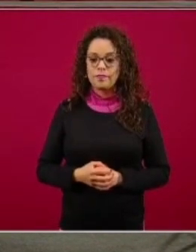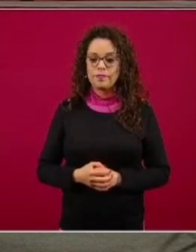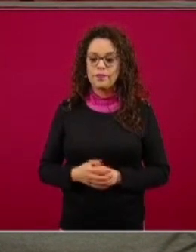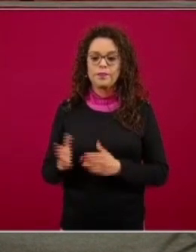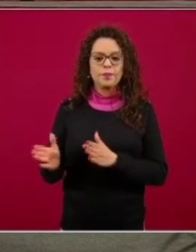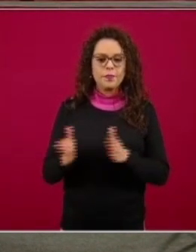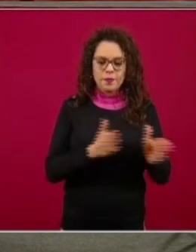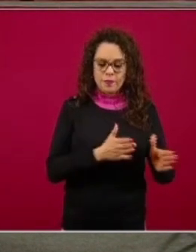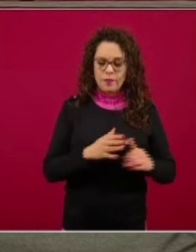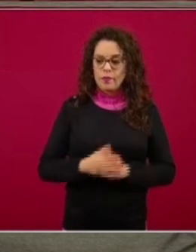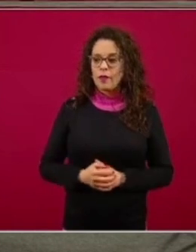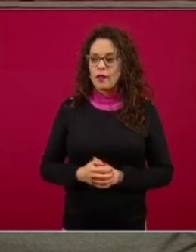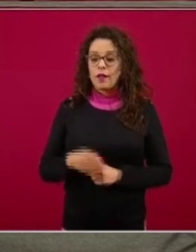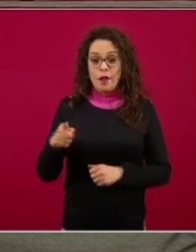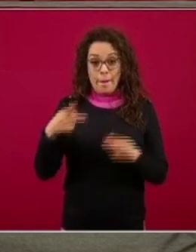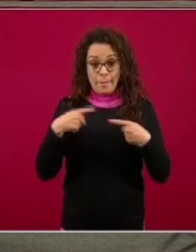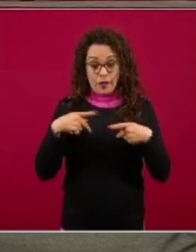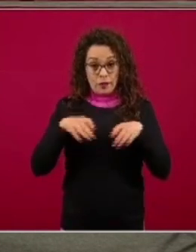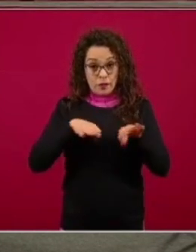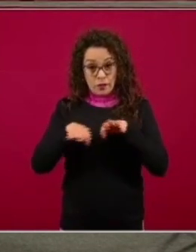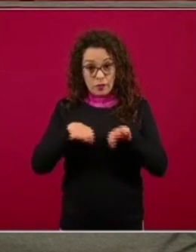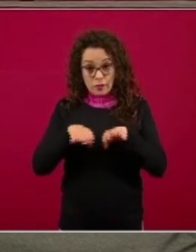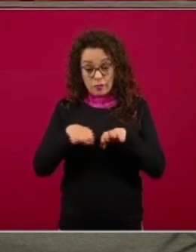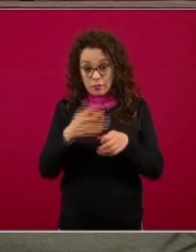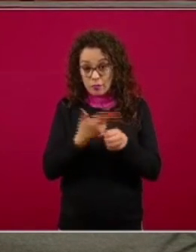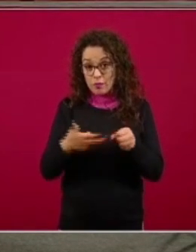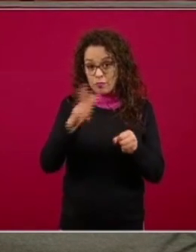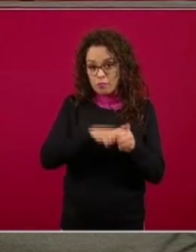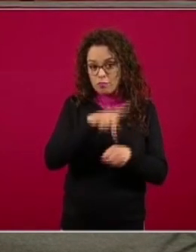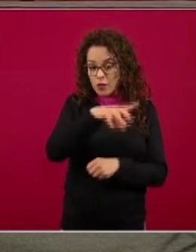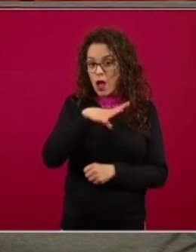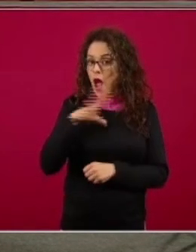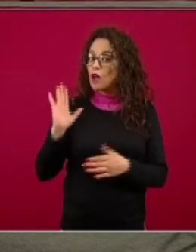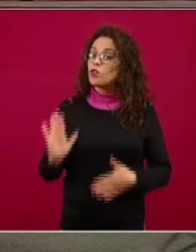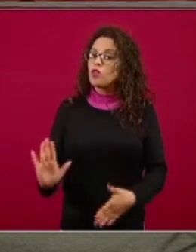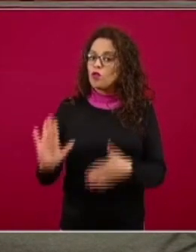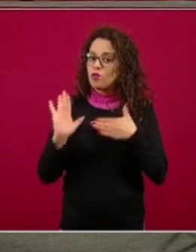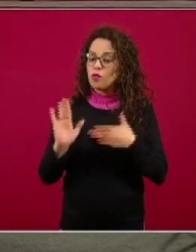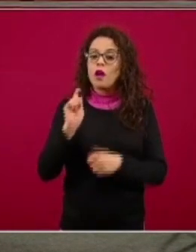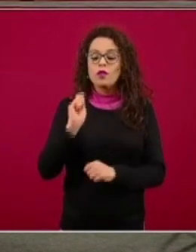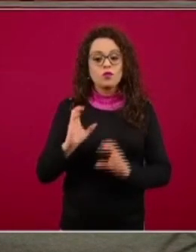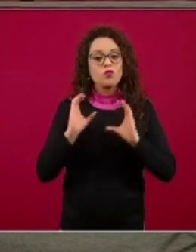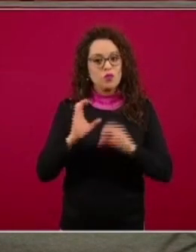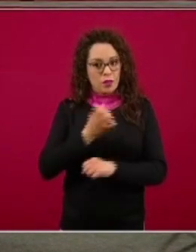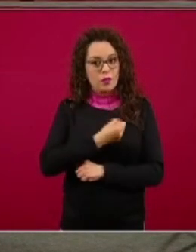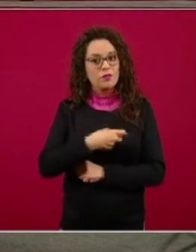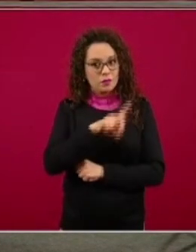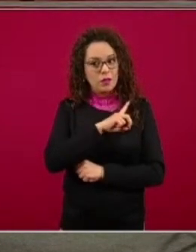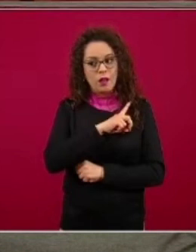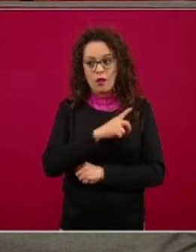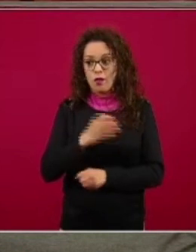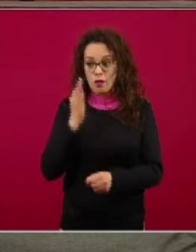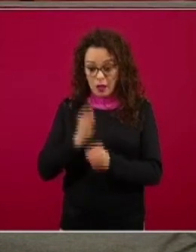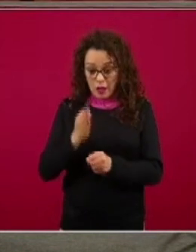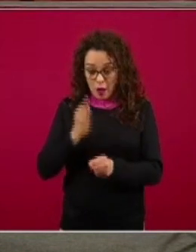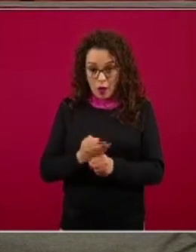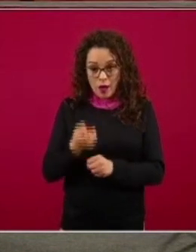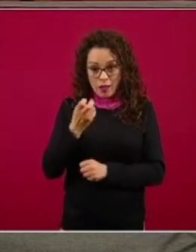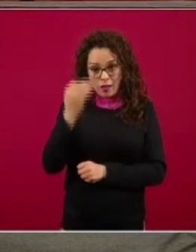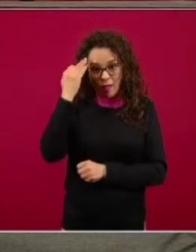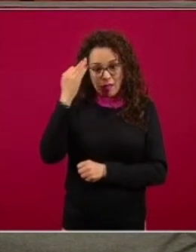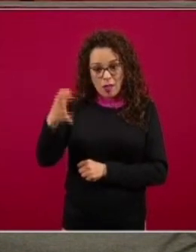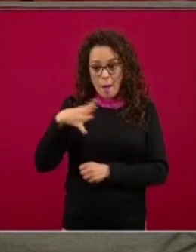comprometido en cuidar la salud. Si algo hemos aprendido en esta pandemia es la